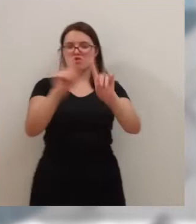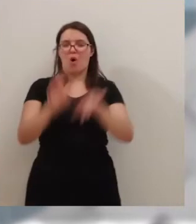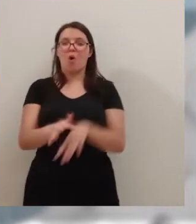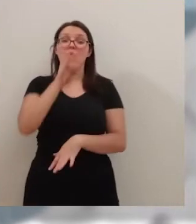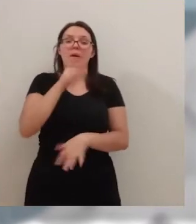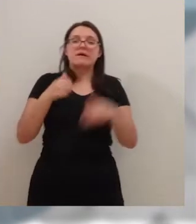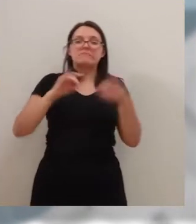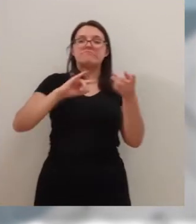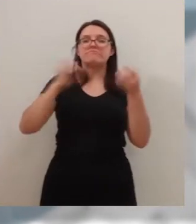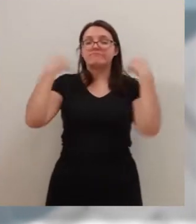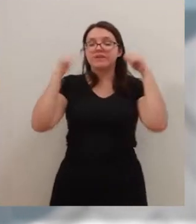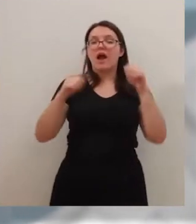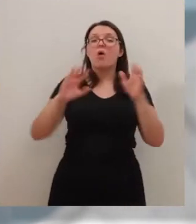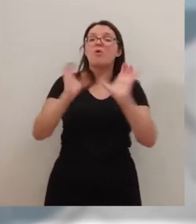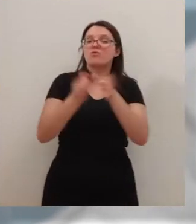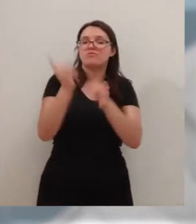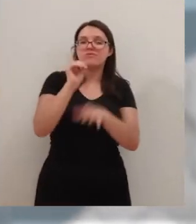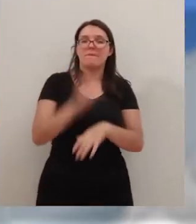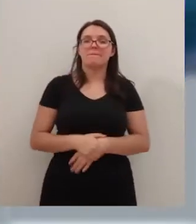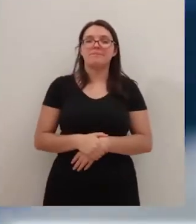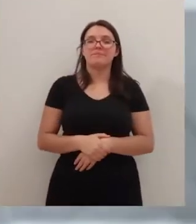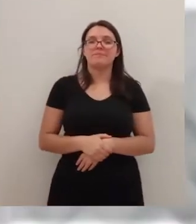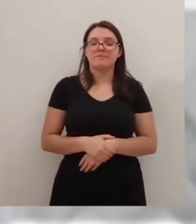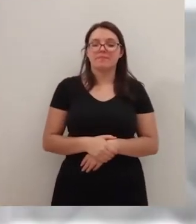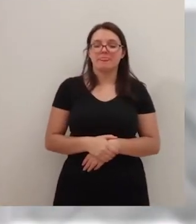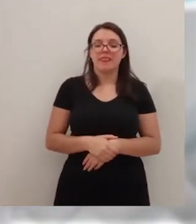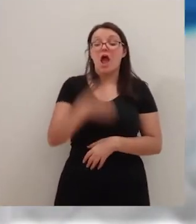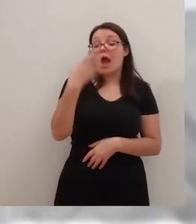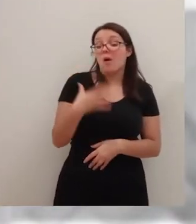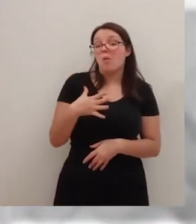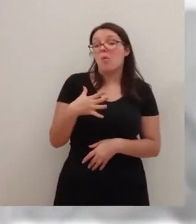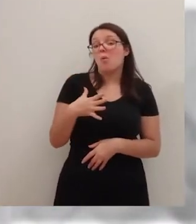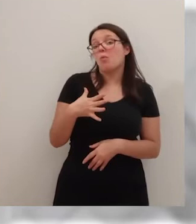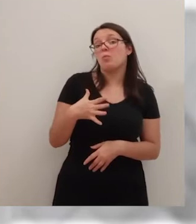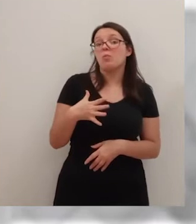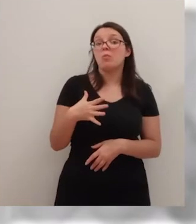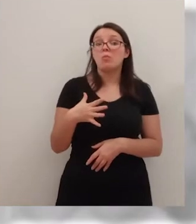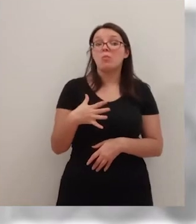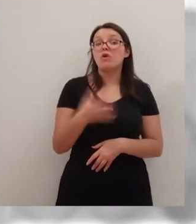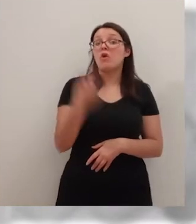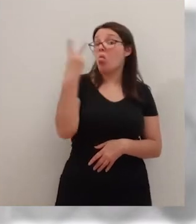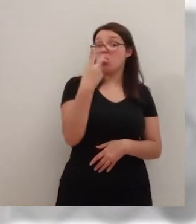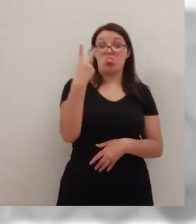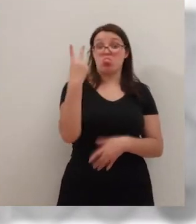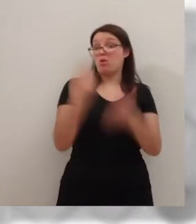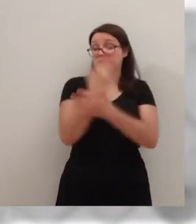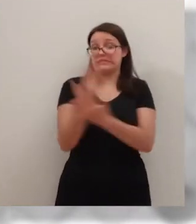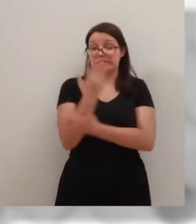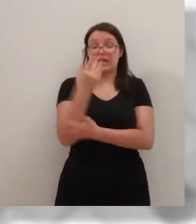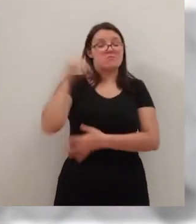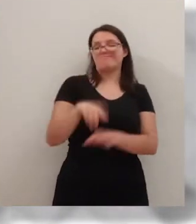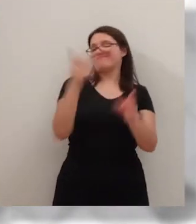había entrenado con el grupo durante los últimos días. Bueno, estuvo dos días y